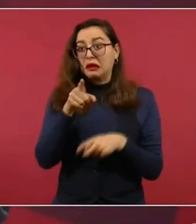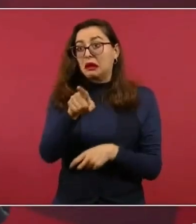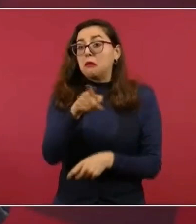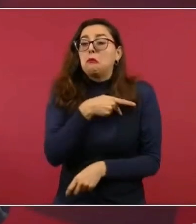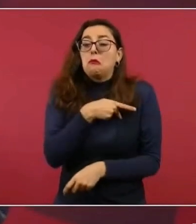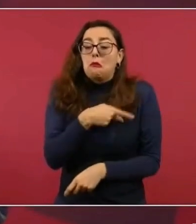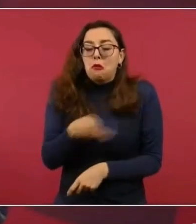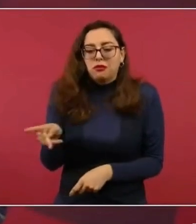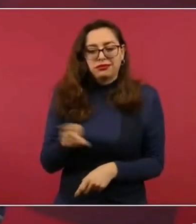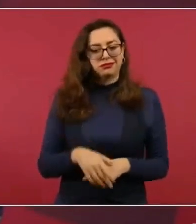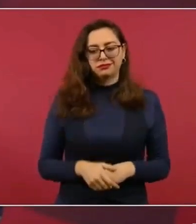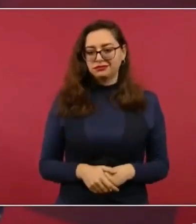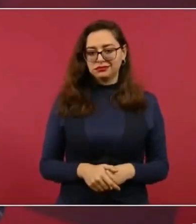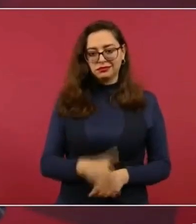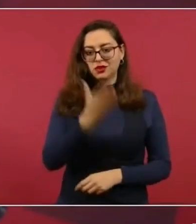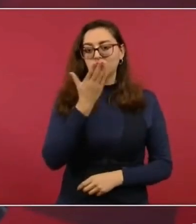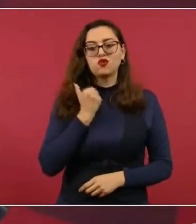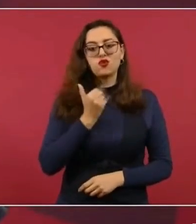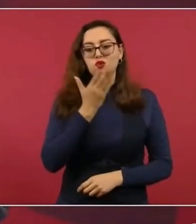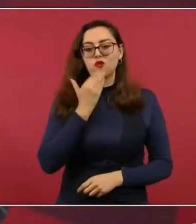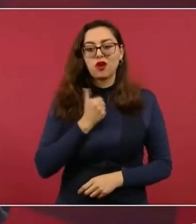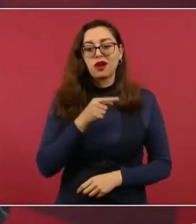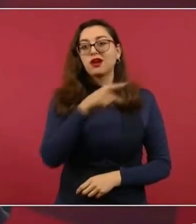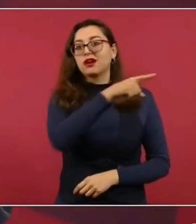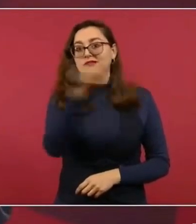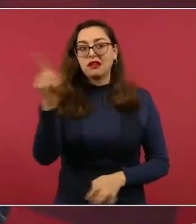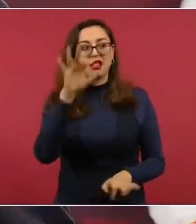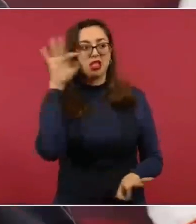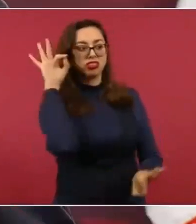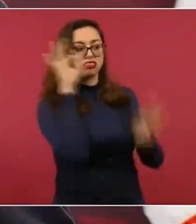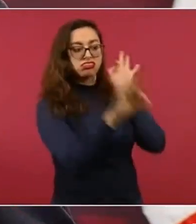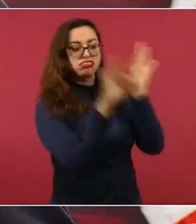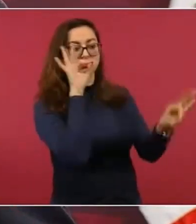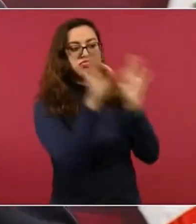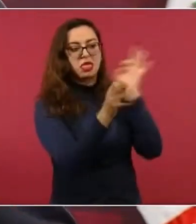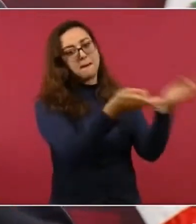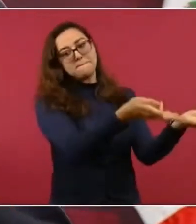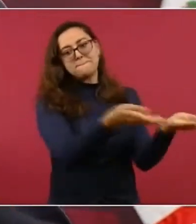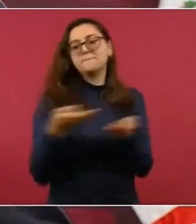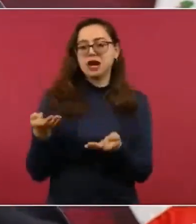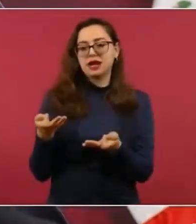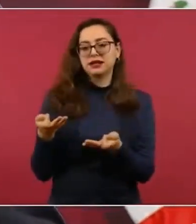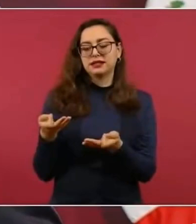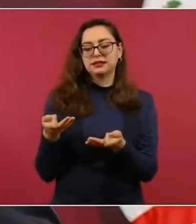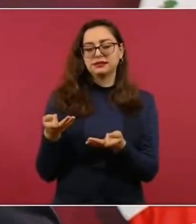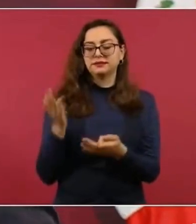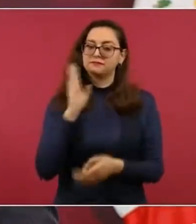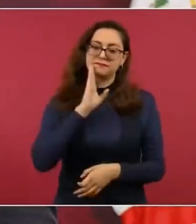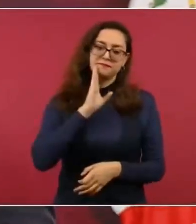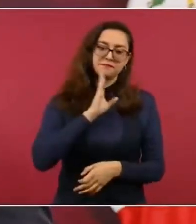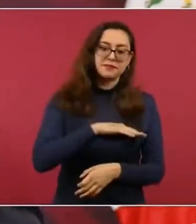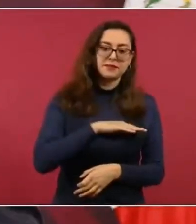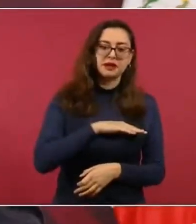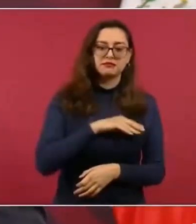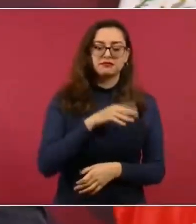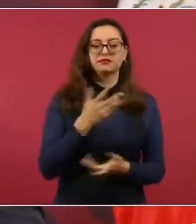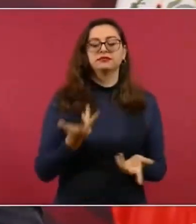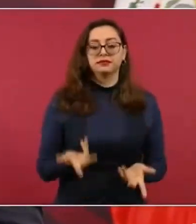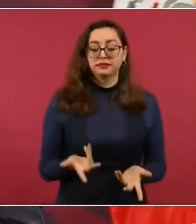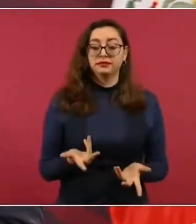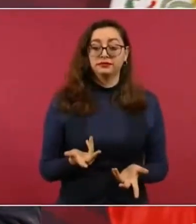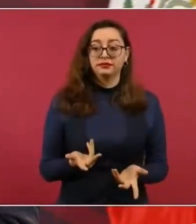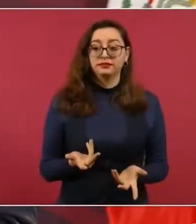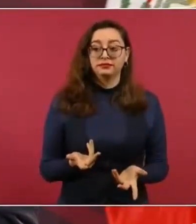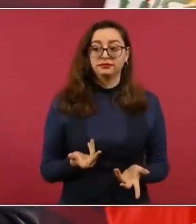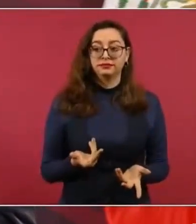los malencaminan a pobladores. Entonces,